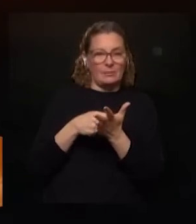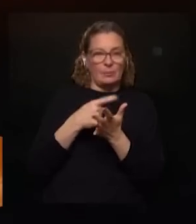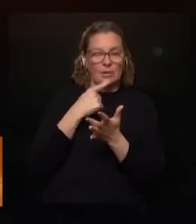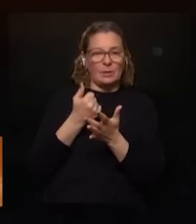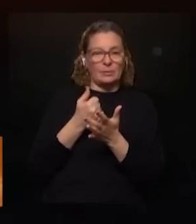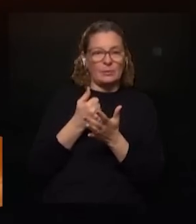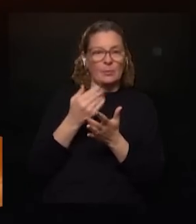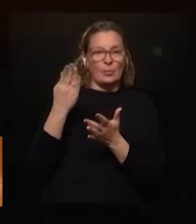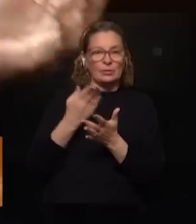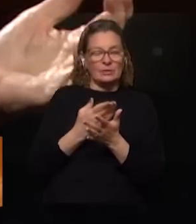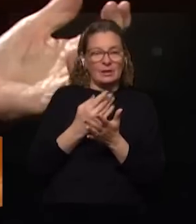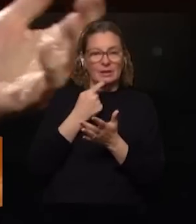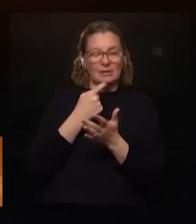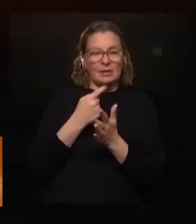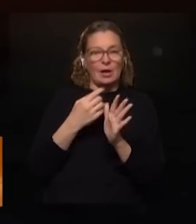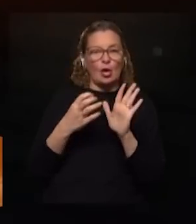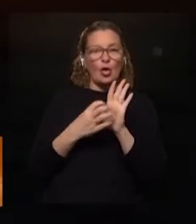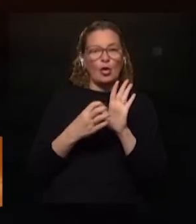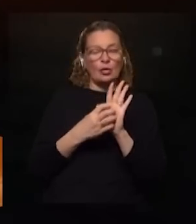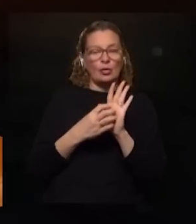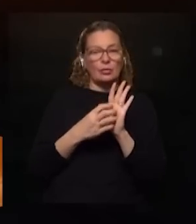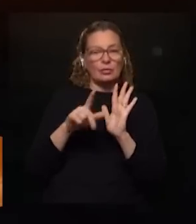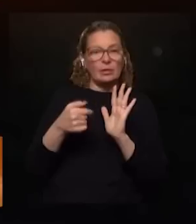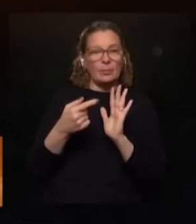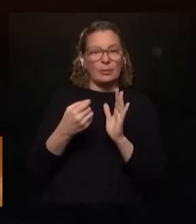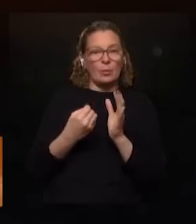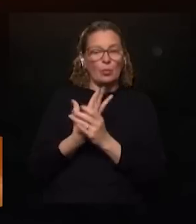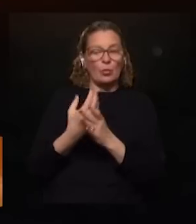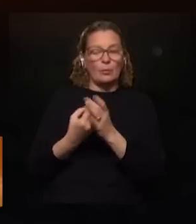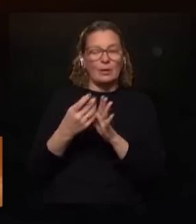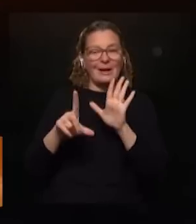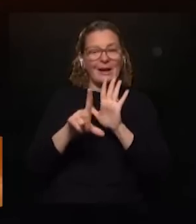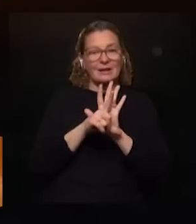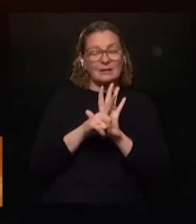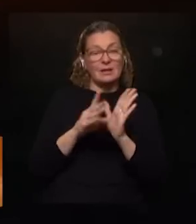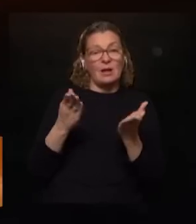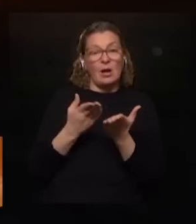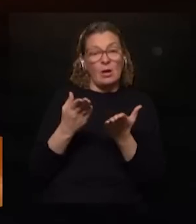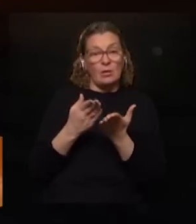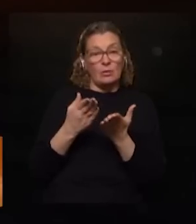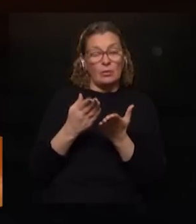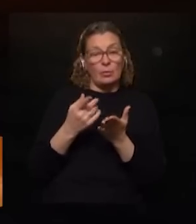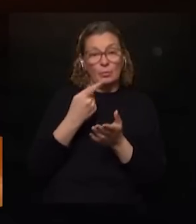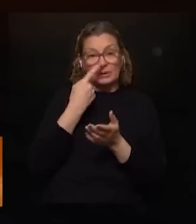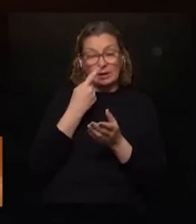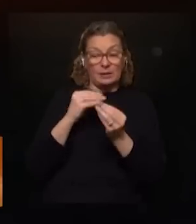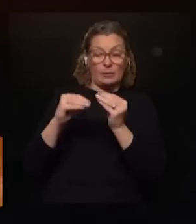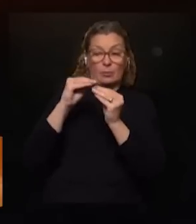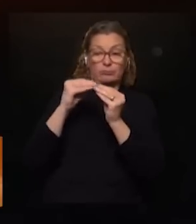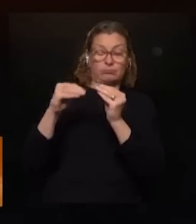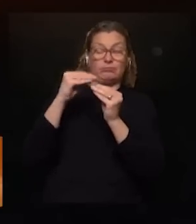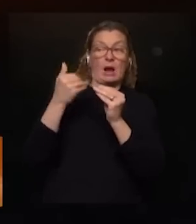determinado porcentaje lo establecía el código civil después surgieron leyes y ahora es intereses altos